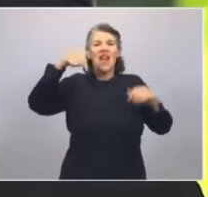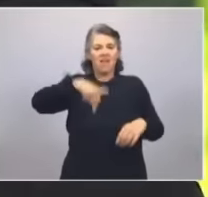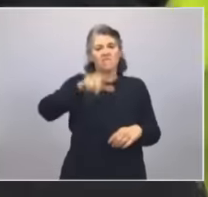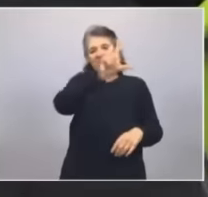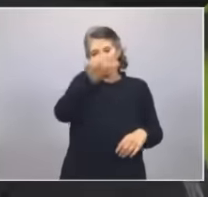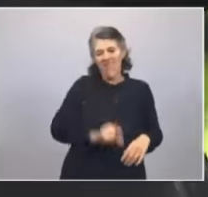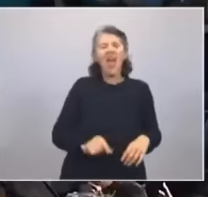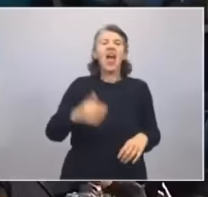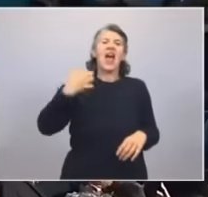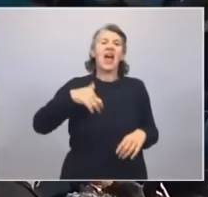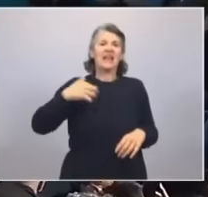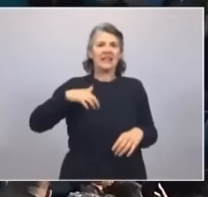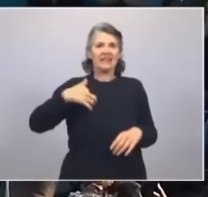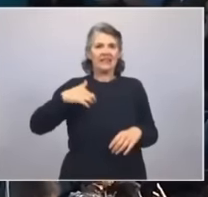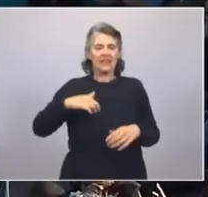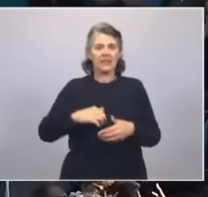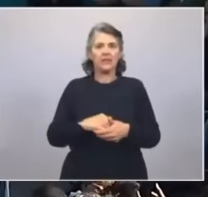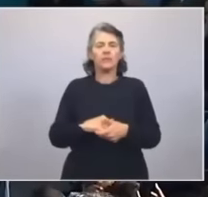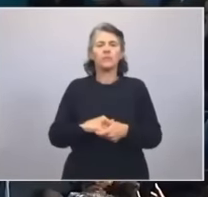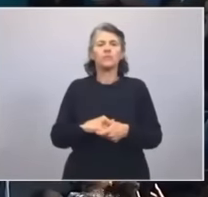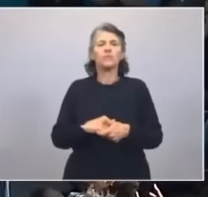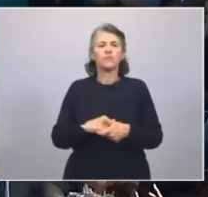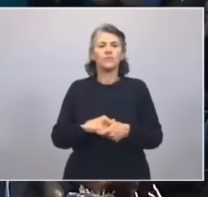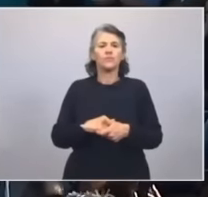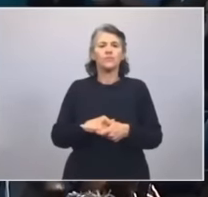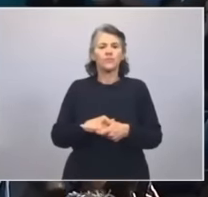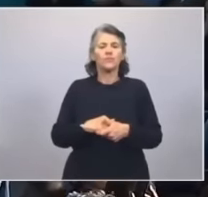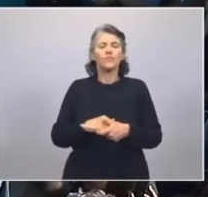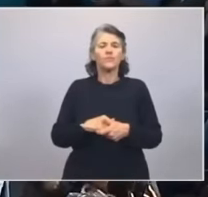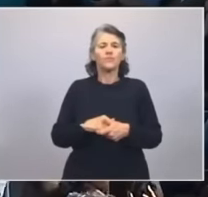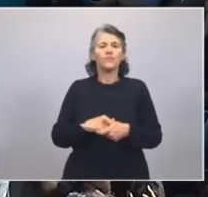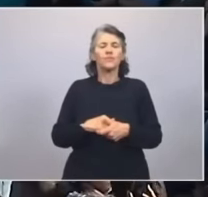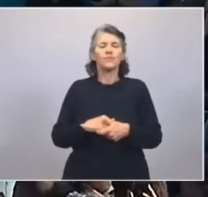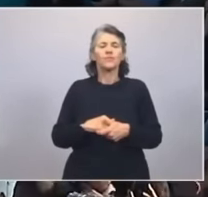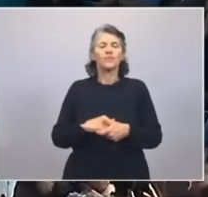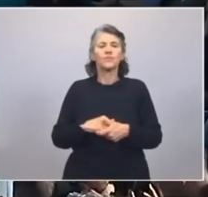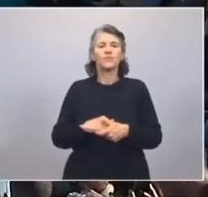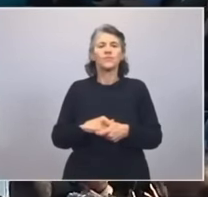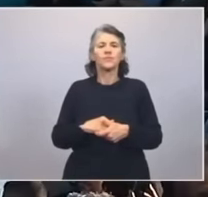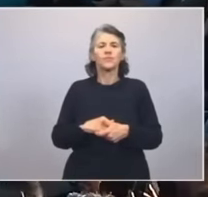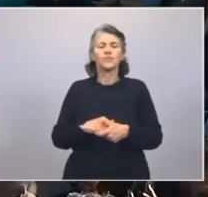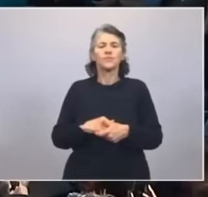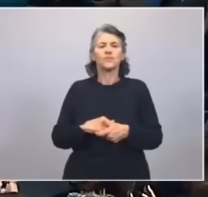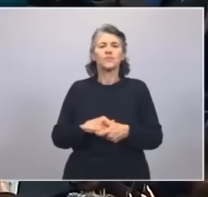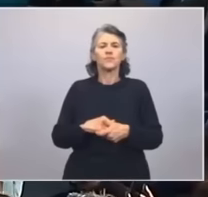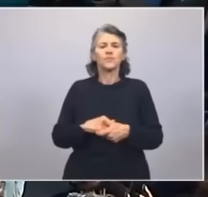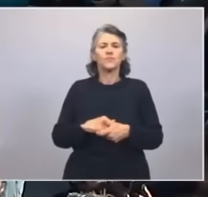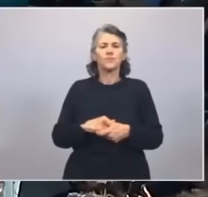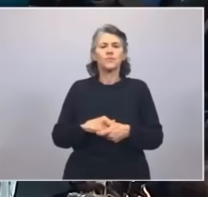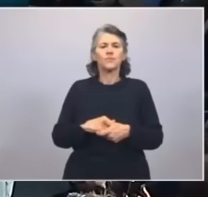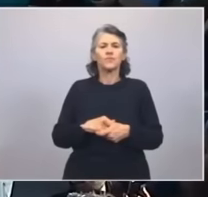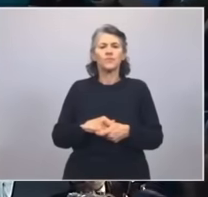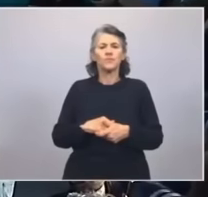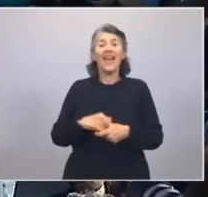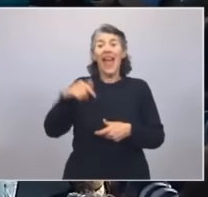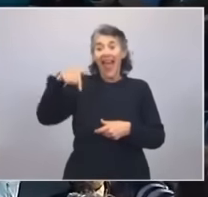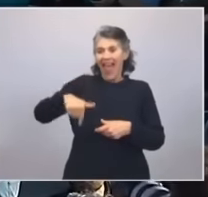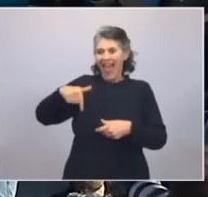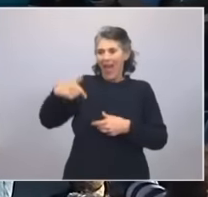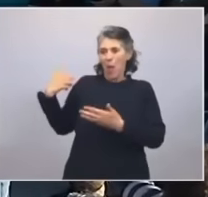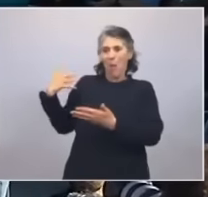su integridad. En tuvimos que escuchar como a lo largo de esta